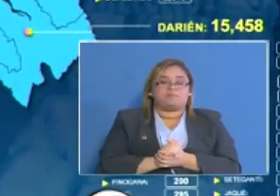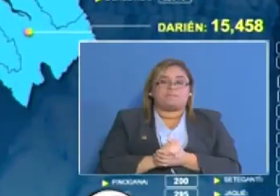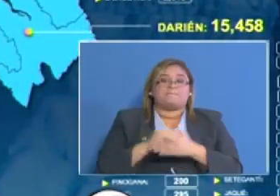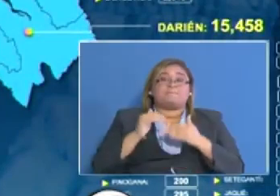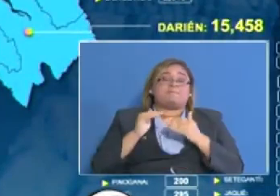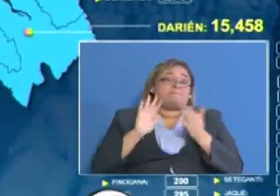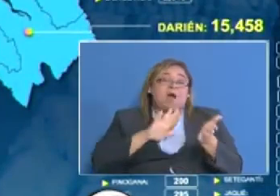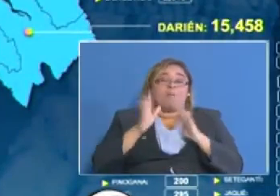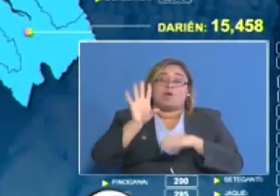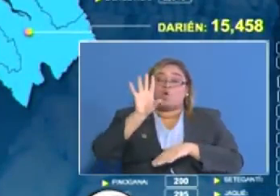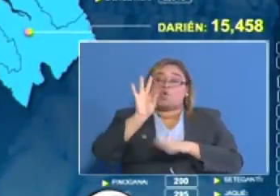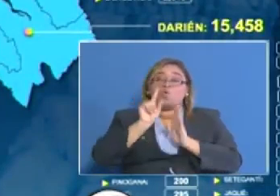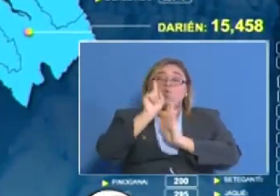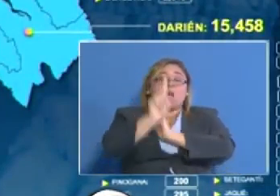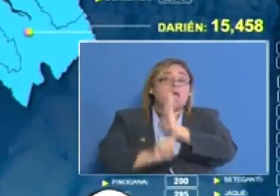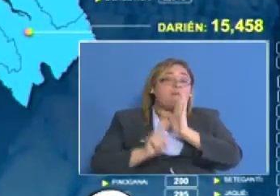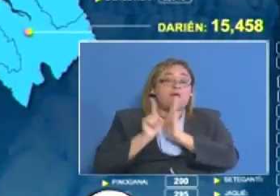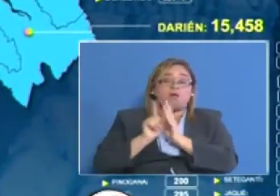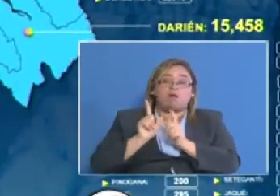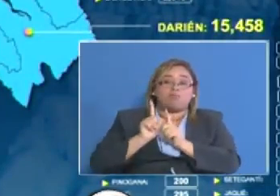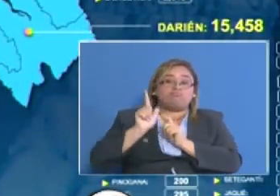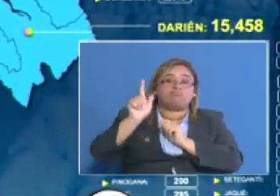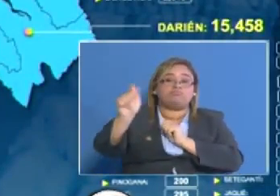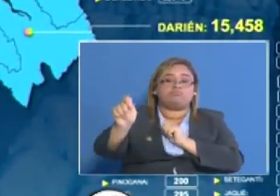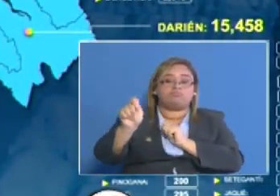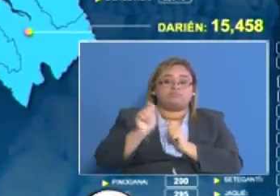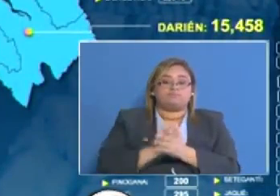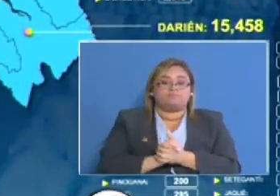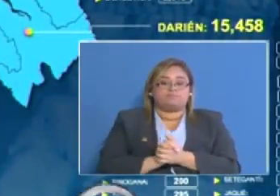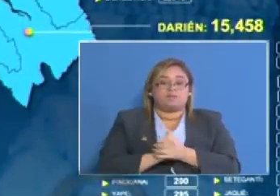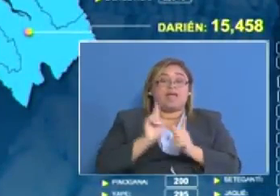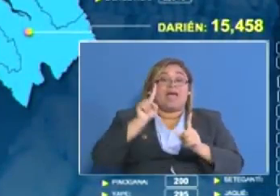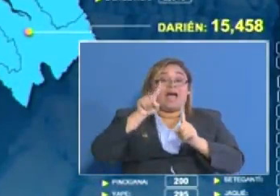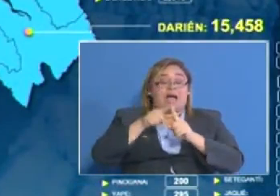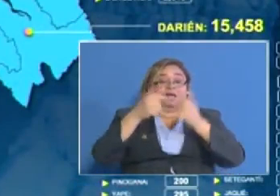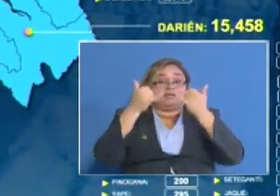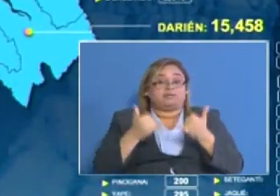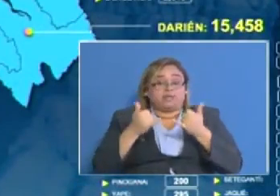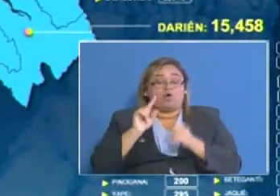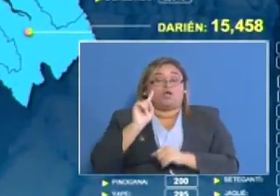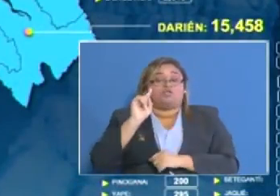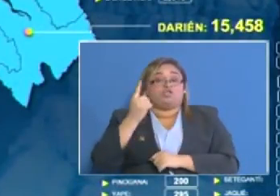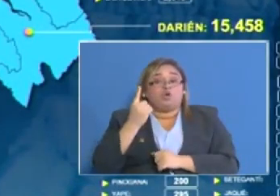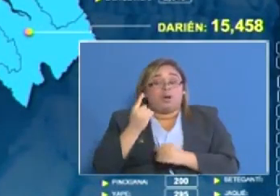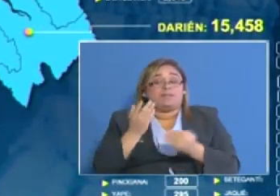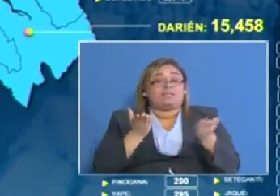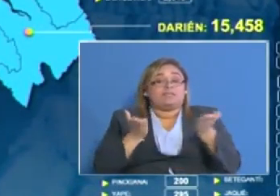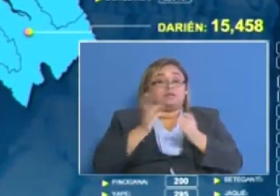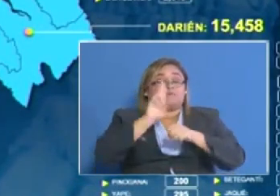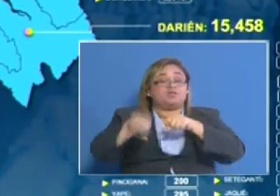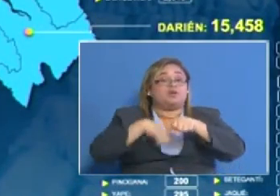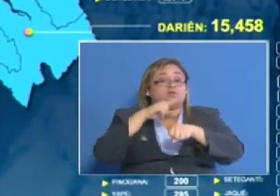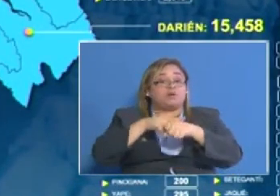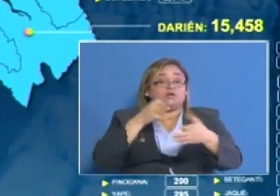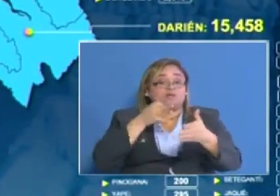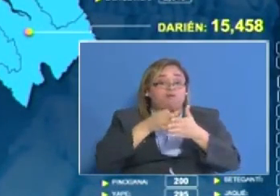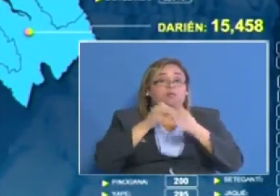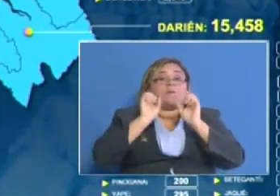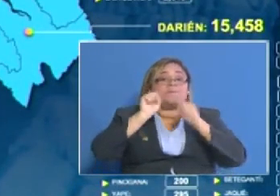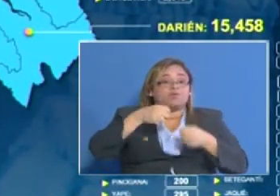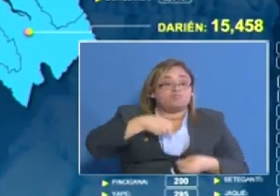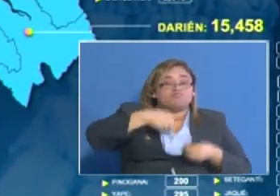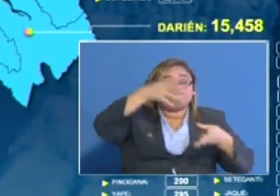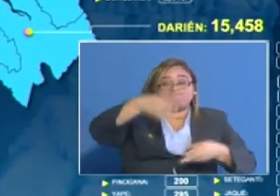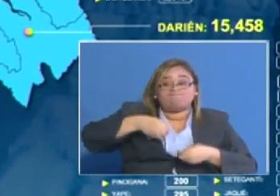horas de donde estamos parados en este momento a la fecha solo el Senafrón ha distribuido 52 mil